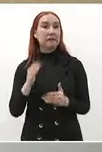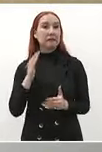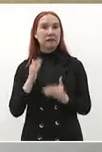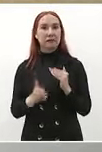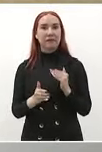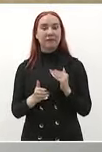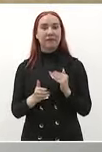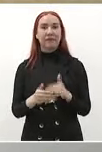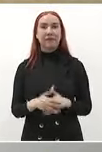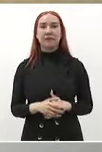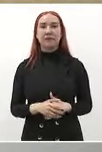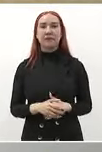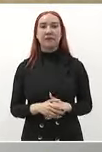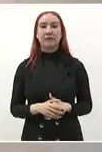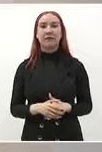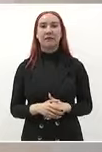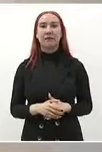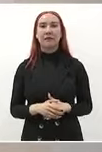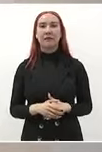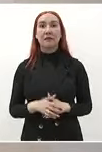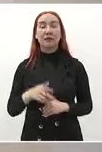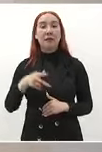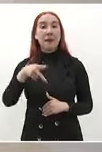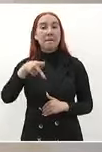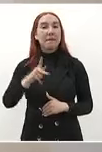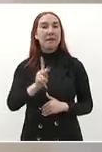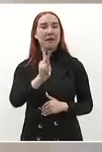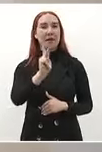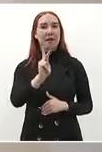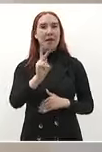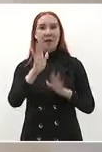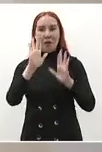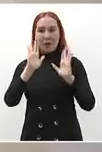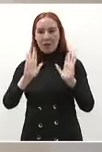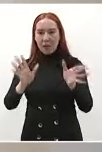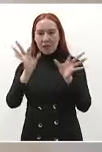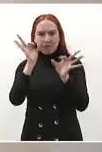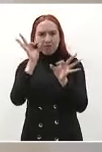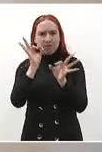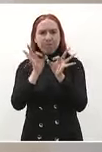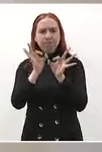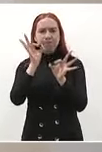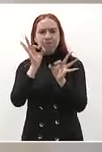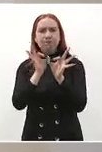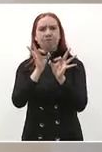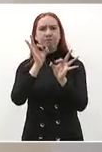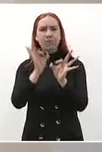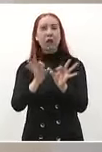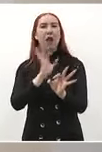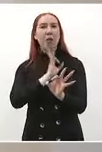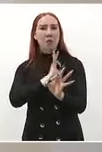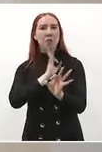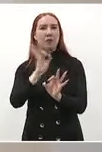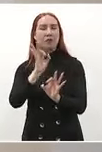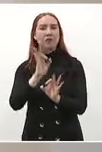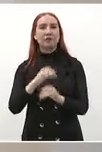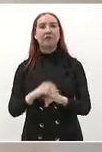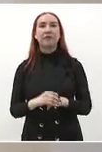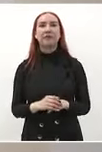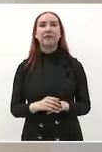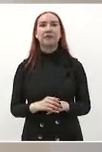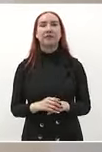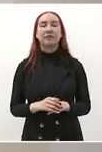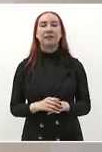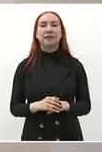pero ya están sentadas las bases ya avanzamos ya va a ser muy